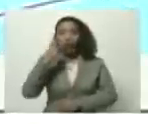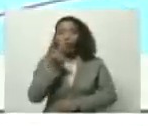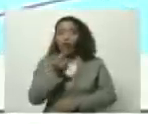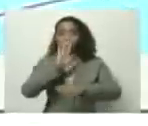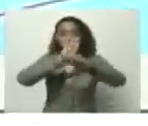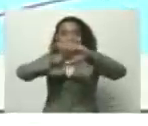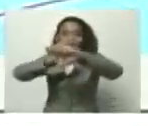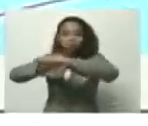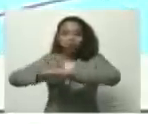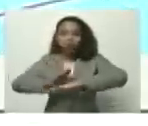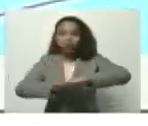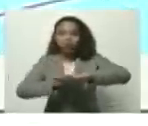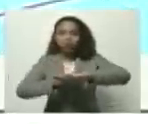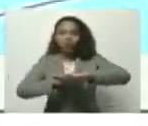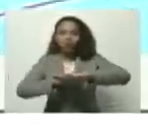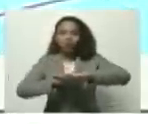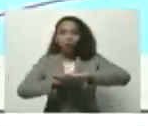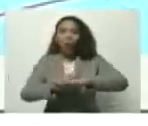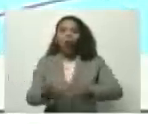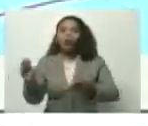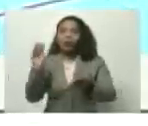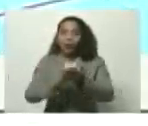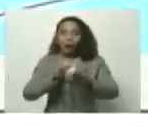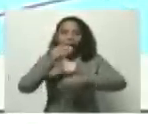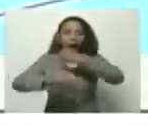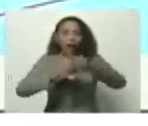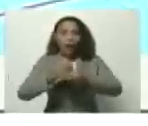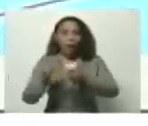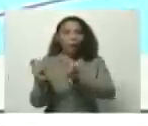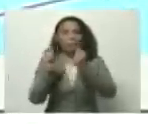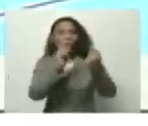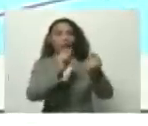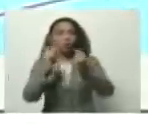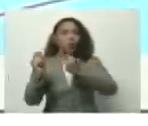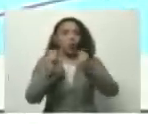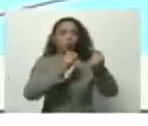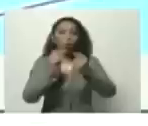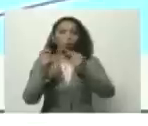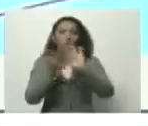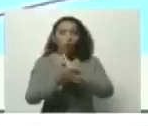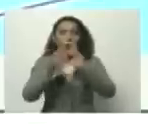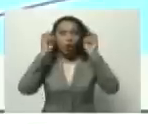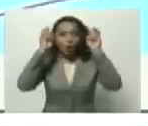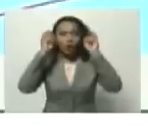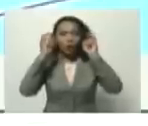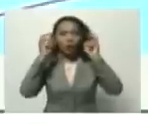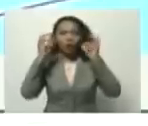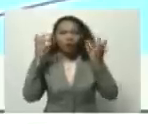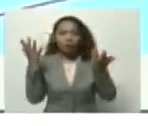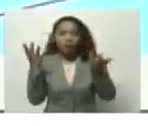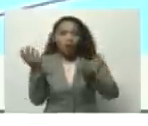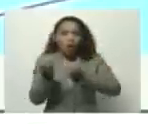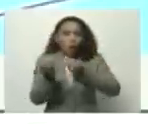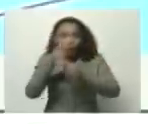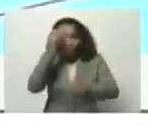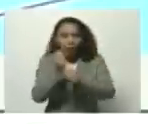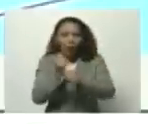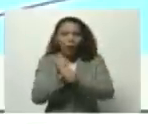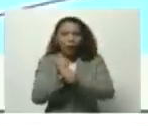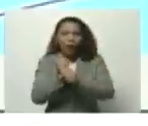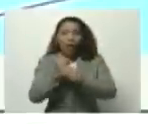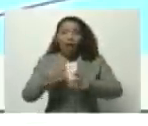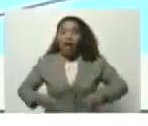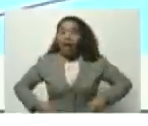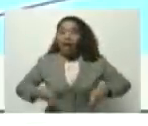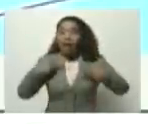que retomemos las discusiones de las convenciones colectivas. Es muy importante porque es ver la vida jurídica